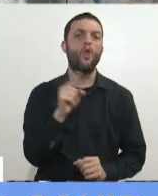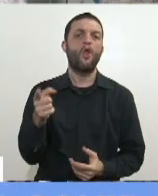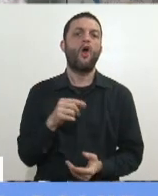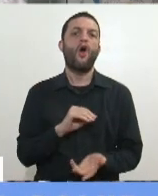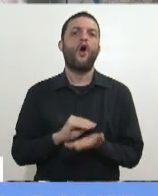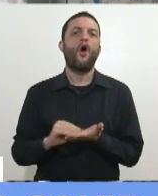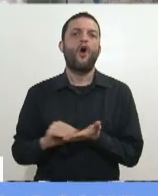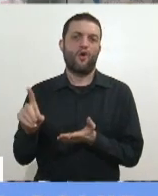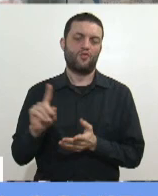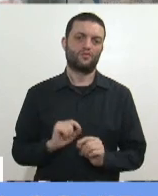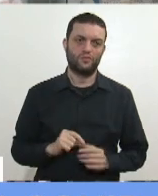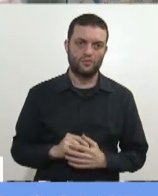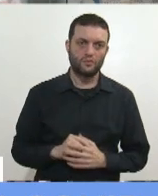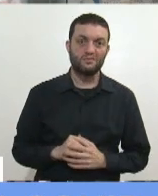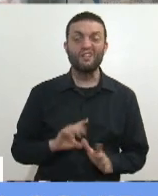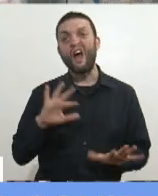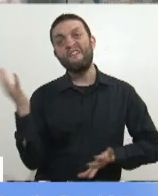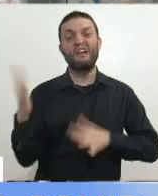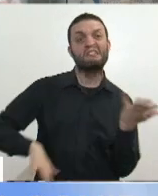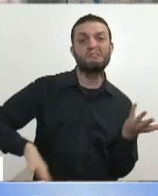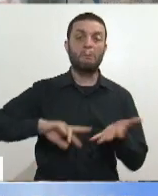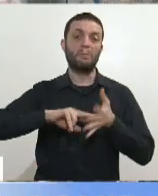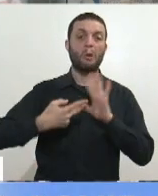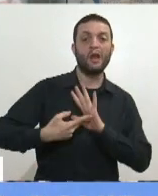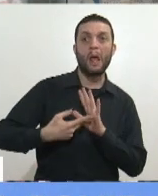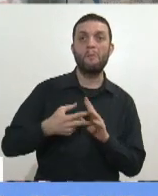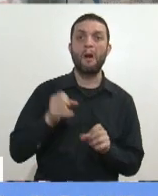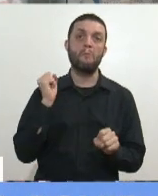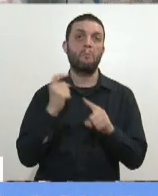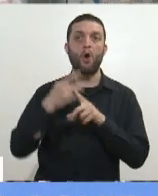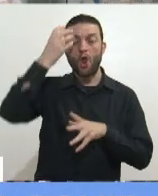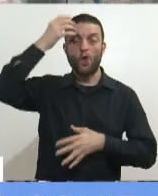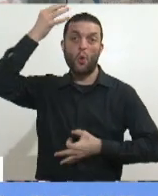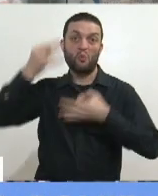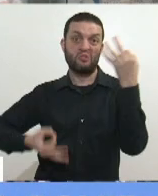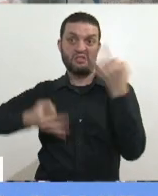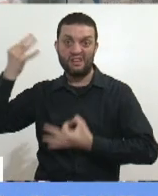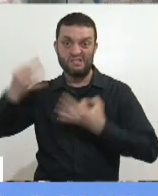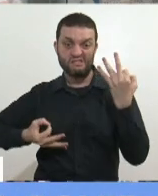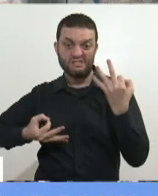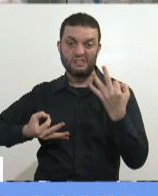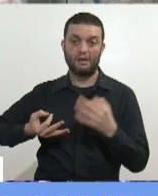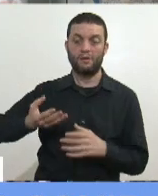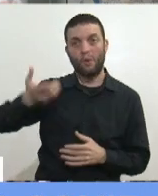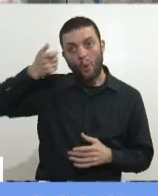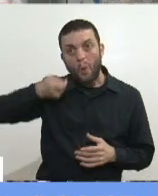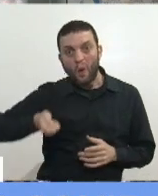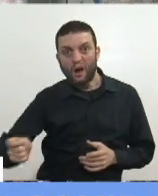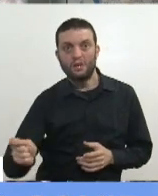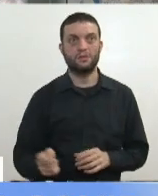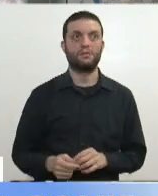judiciales, otras veces problemas como ahora de incapacidad.